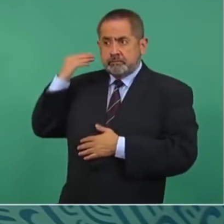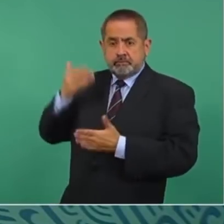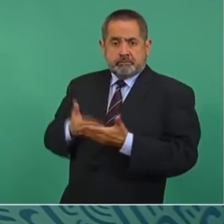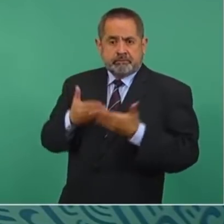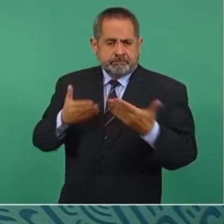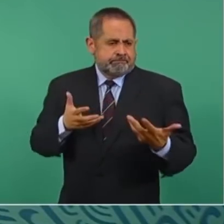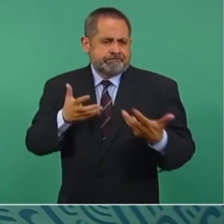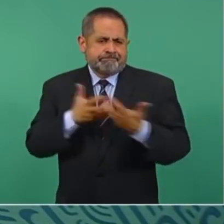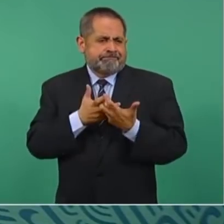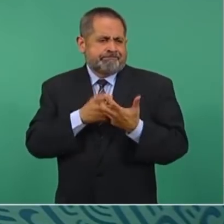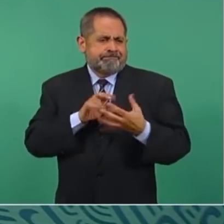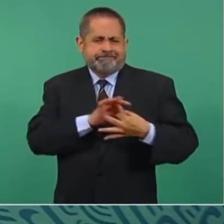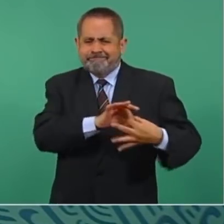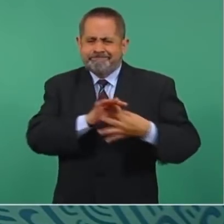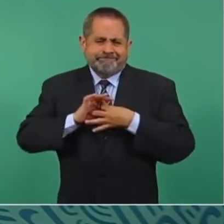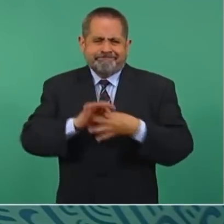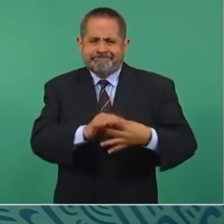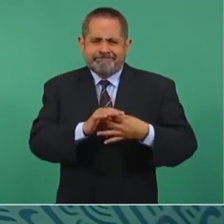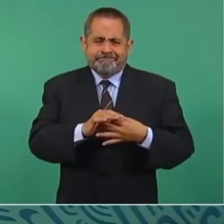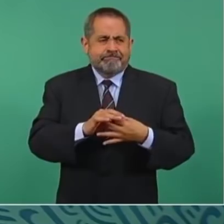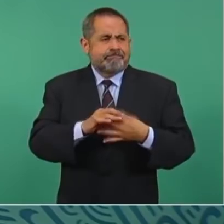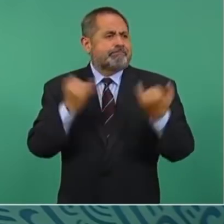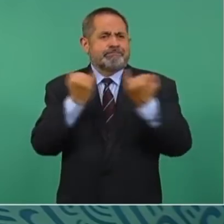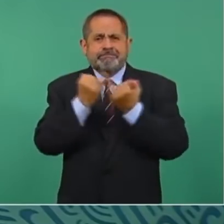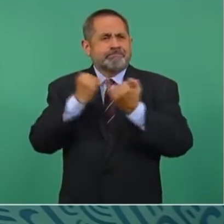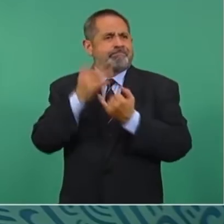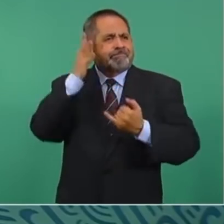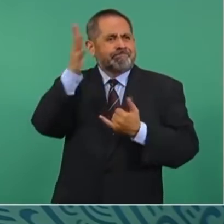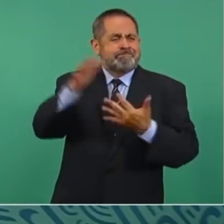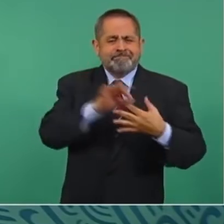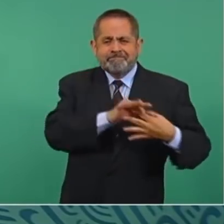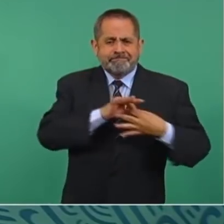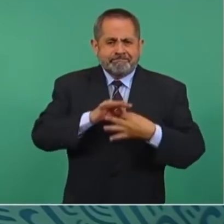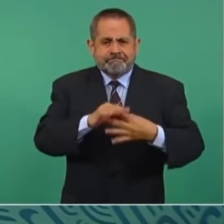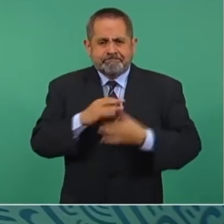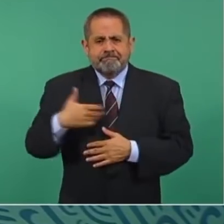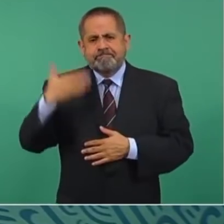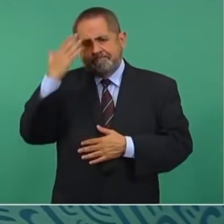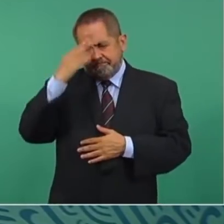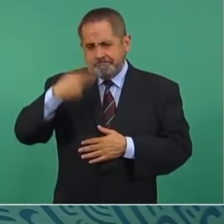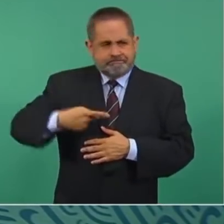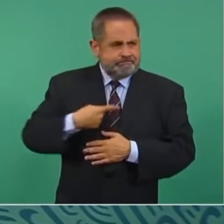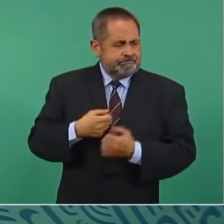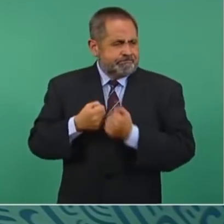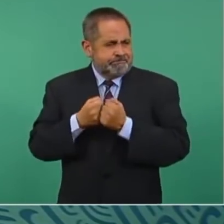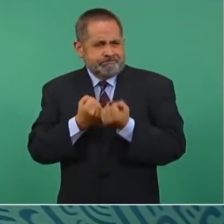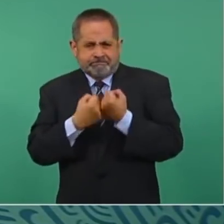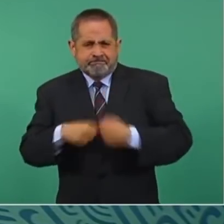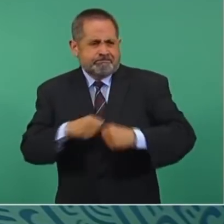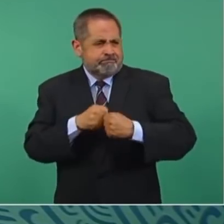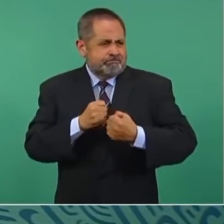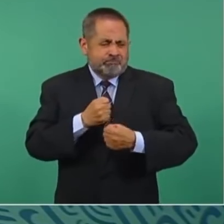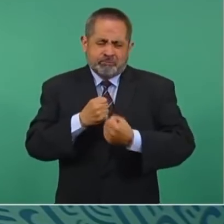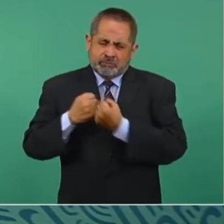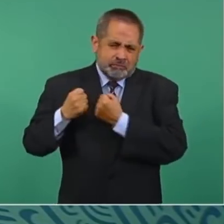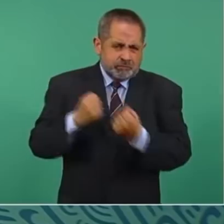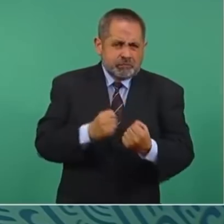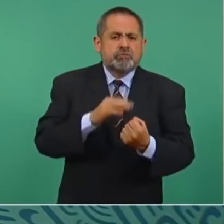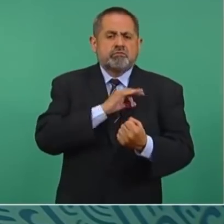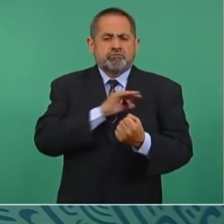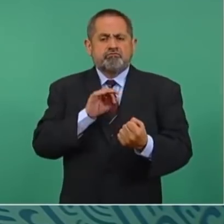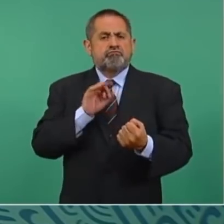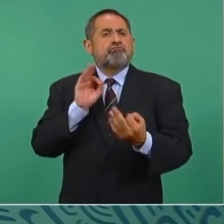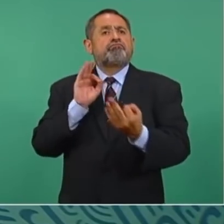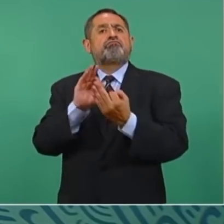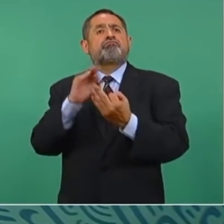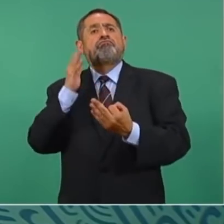entrelazados, así como nuestro futuro. Sé que sobre esta sólida base de asociación podemos acercarnos a